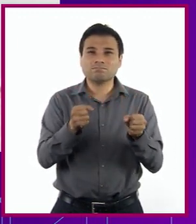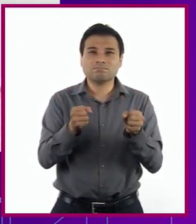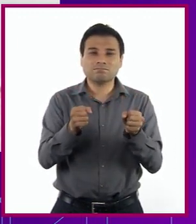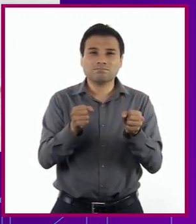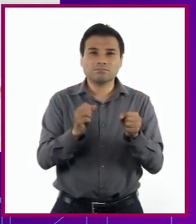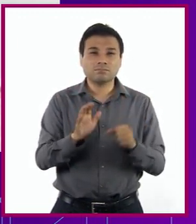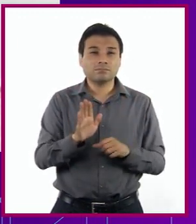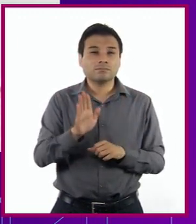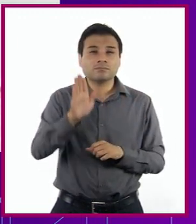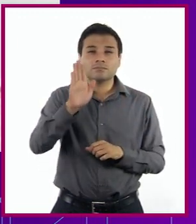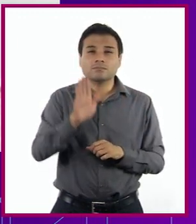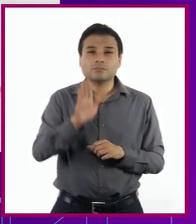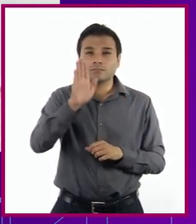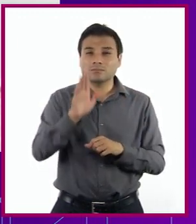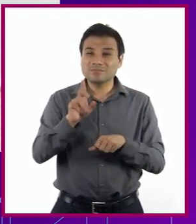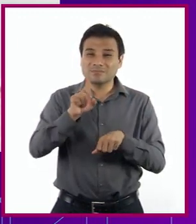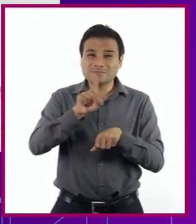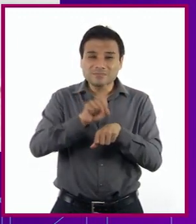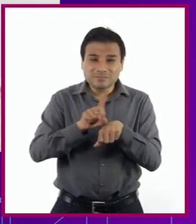Pareciera que los días se repitieran